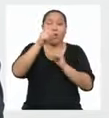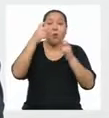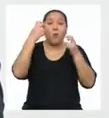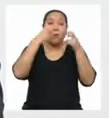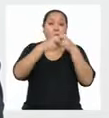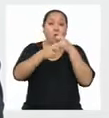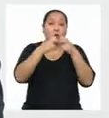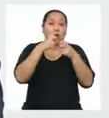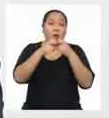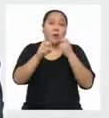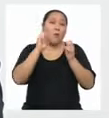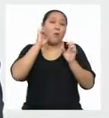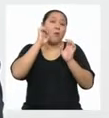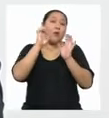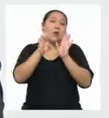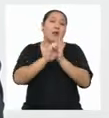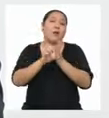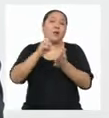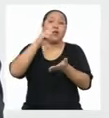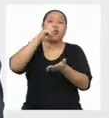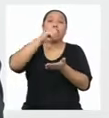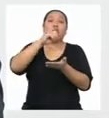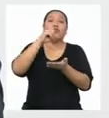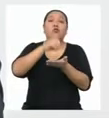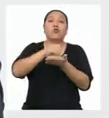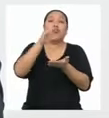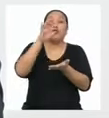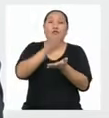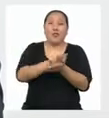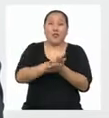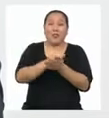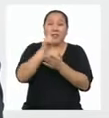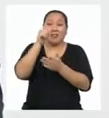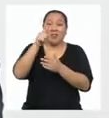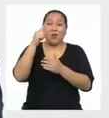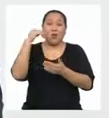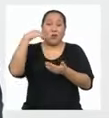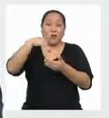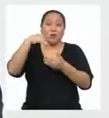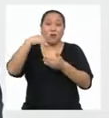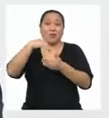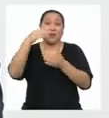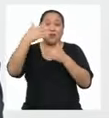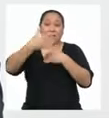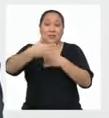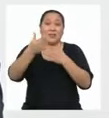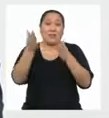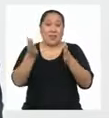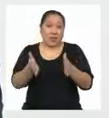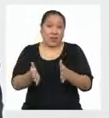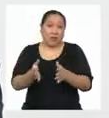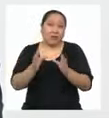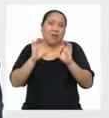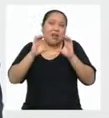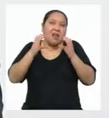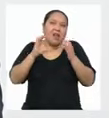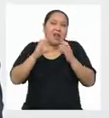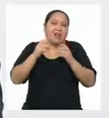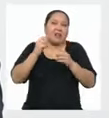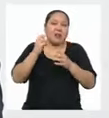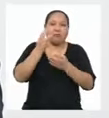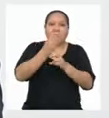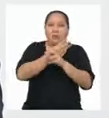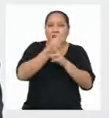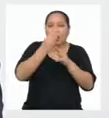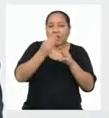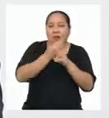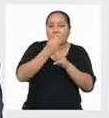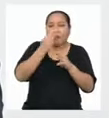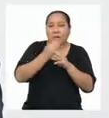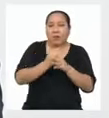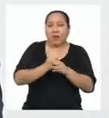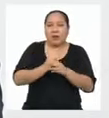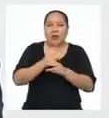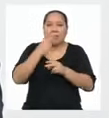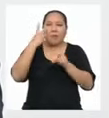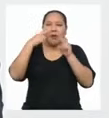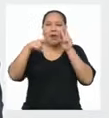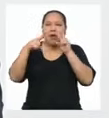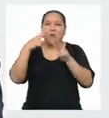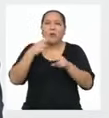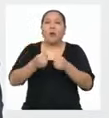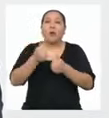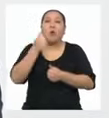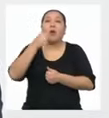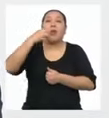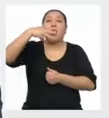como las notas de los estudiantes de un salón de clases en el curso de matemáticas Podemos determinar la medida de tendencia